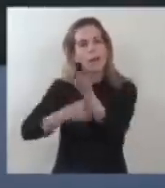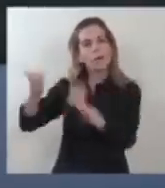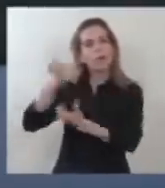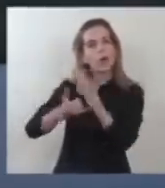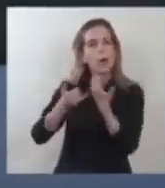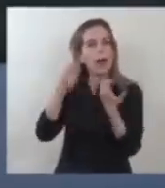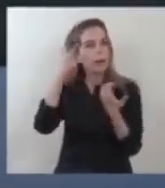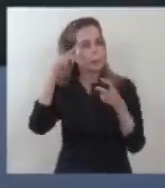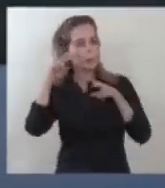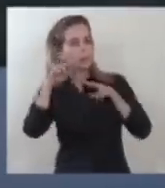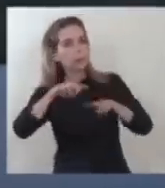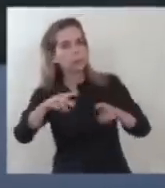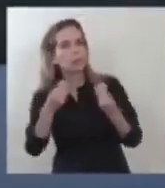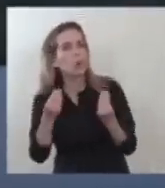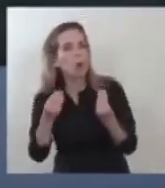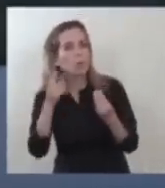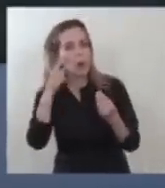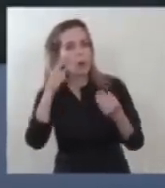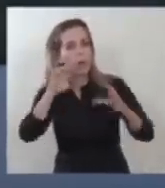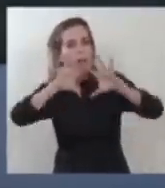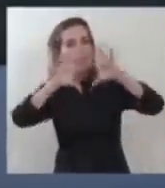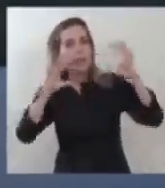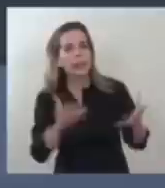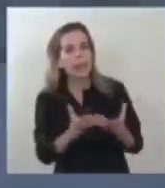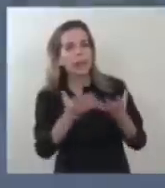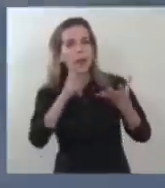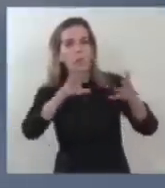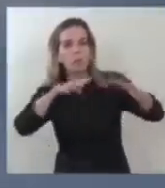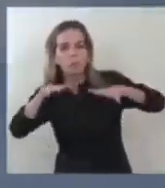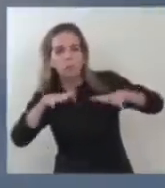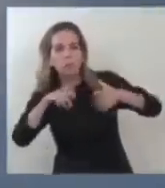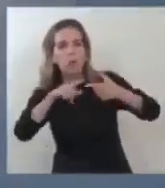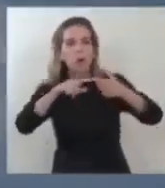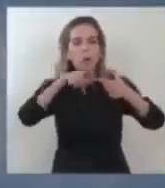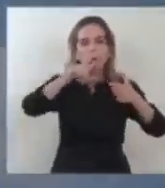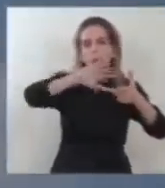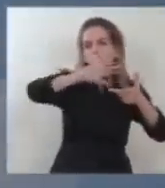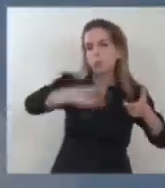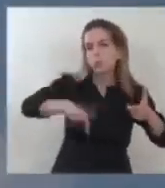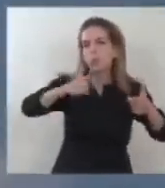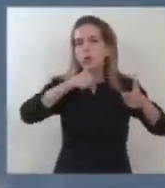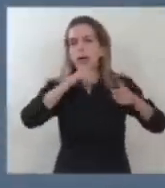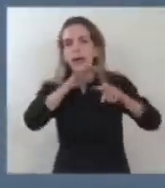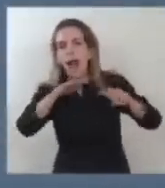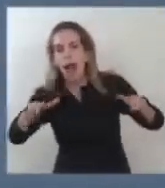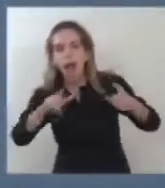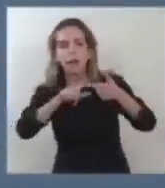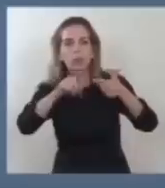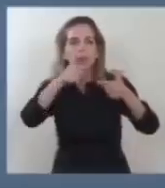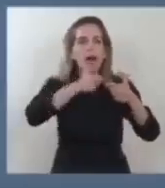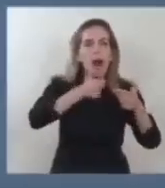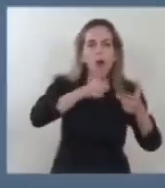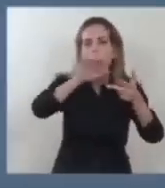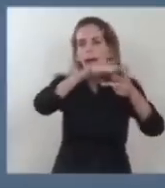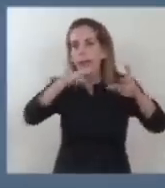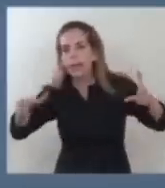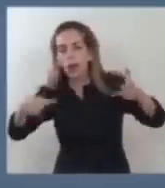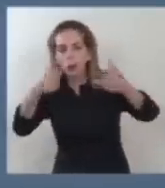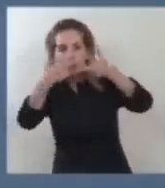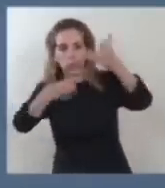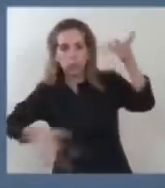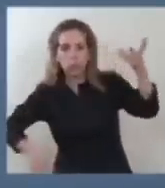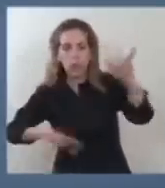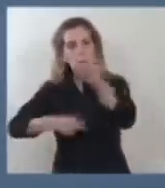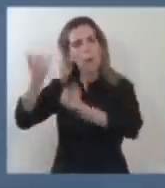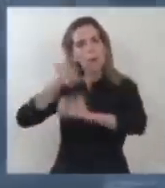los movimientos de la tierra, de los glaciares, de la agua, de los ríos. La verdad, todas cosas